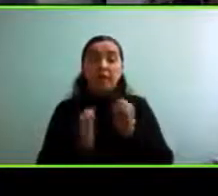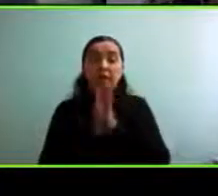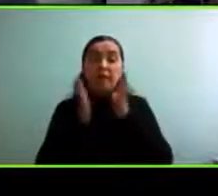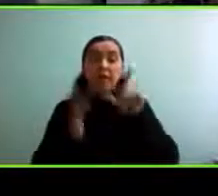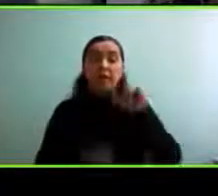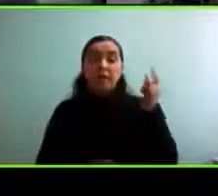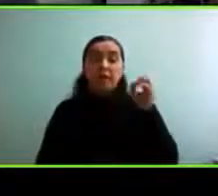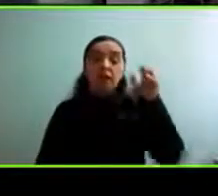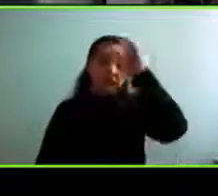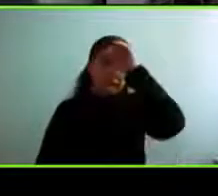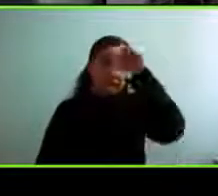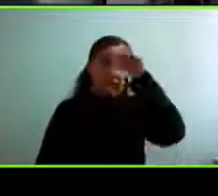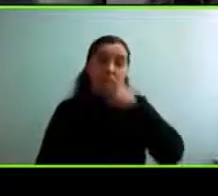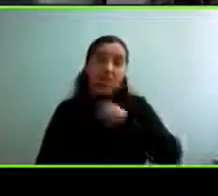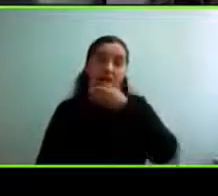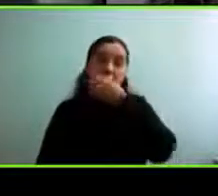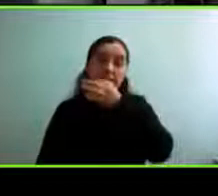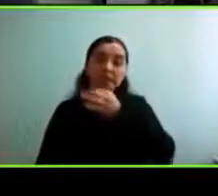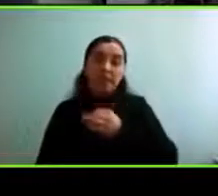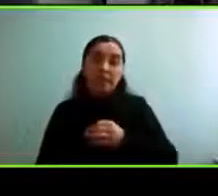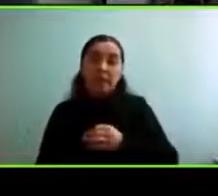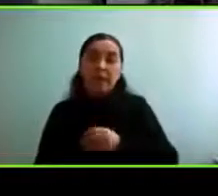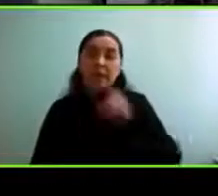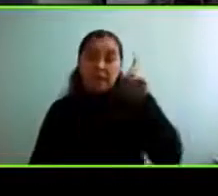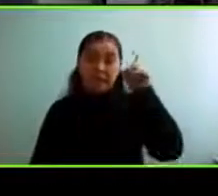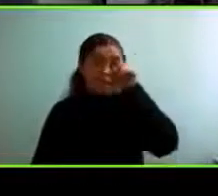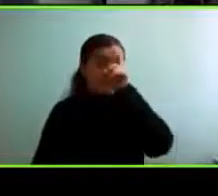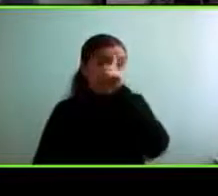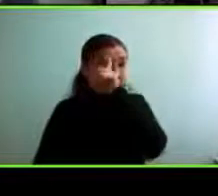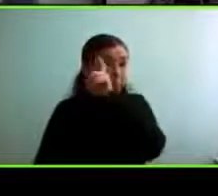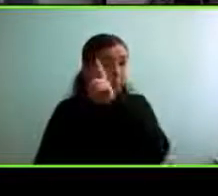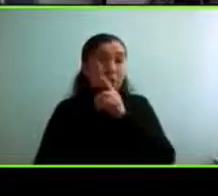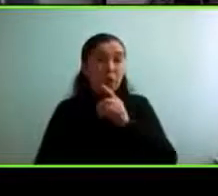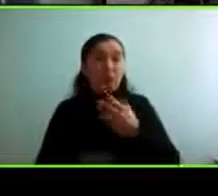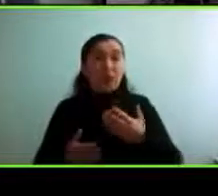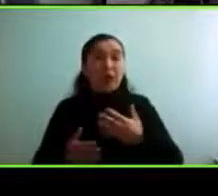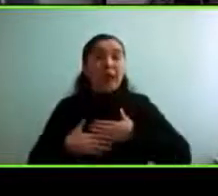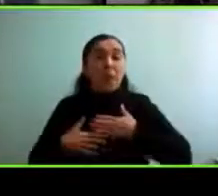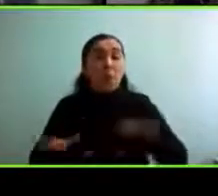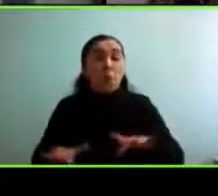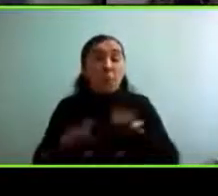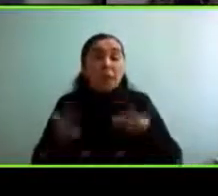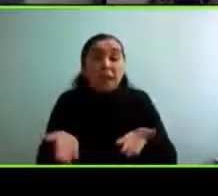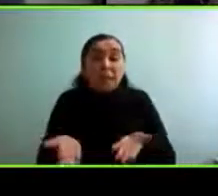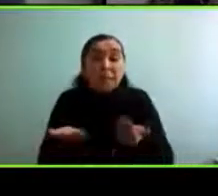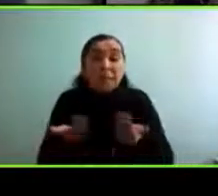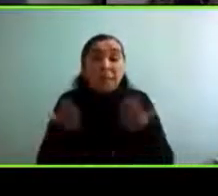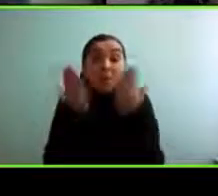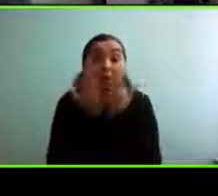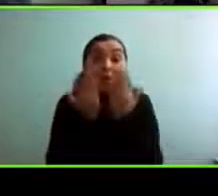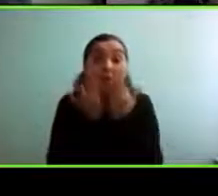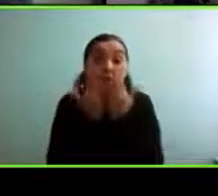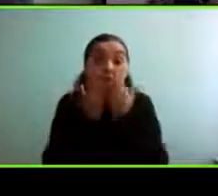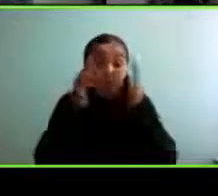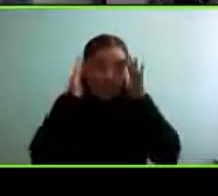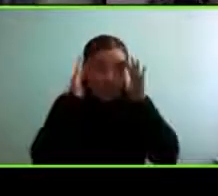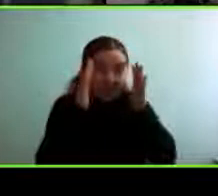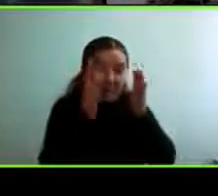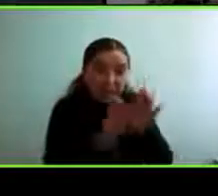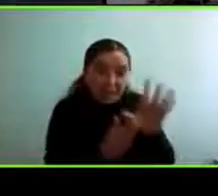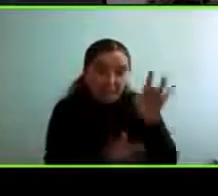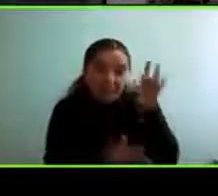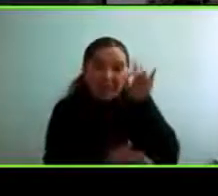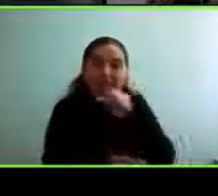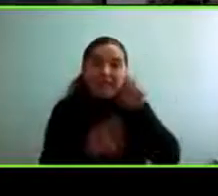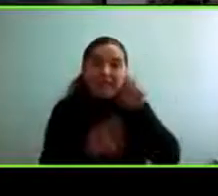a él le parece que es un poco complejo, o le cuesta mucho motivar a sus estudiantes para que se especialicen en esta temática. ahora,